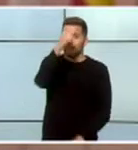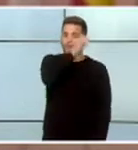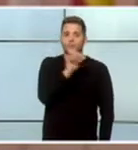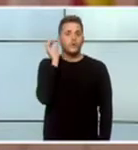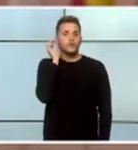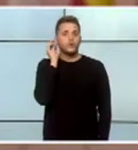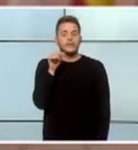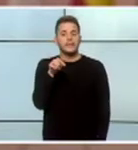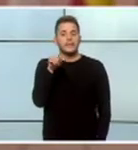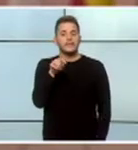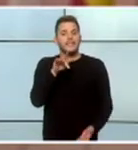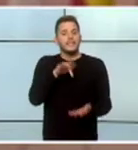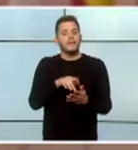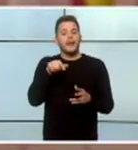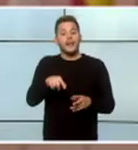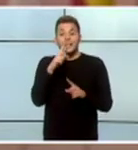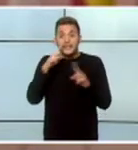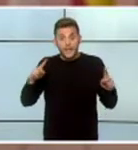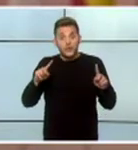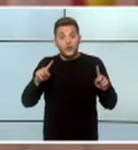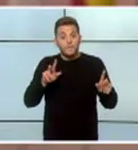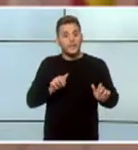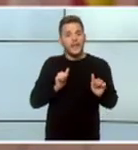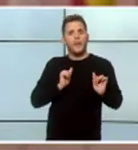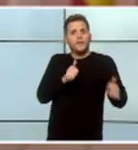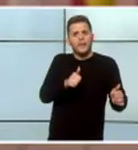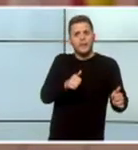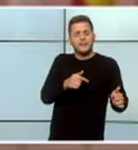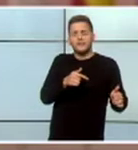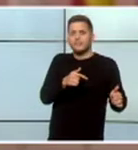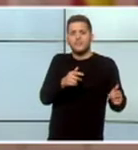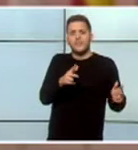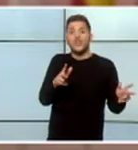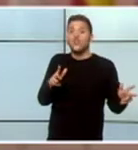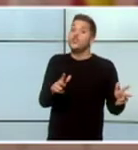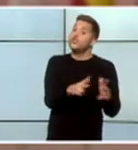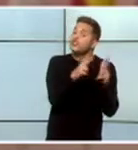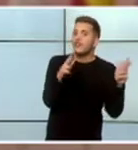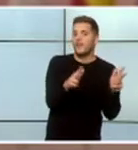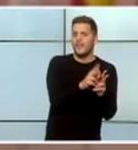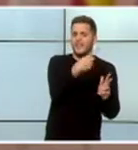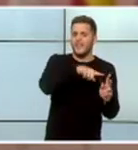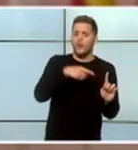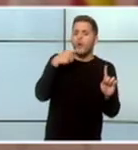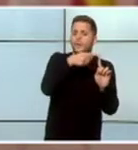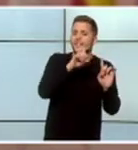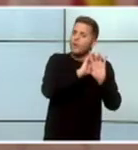...en... ...este comienzo de año... ...es que es mucho mejor una sociedad... ...que sabe lo que quiere...